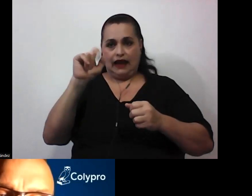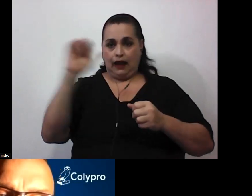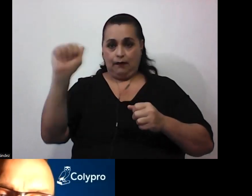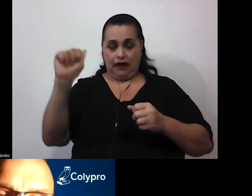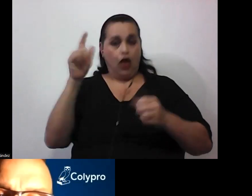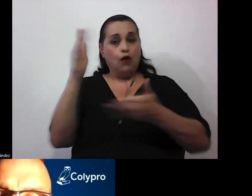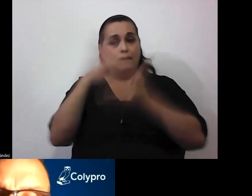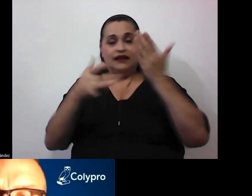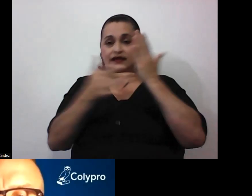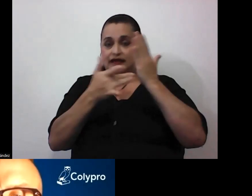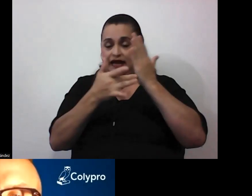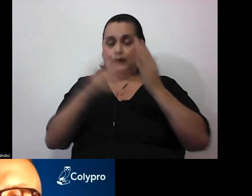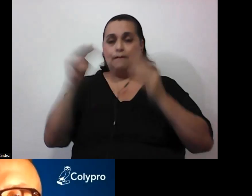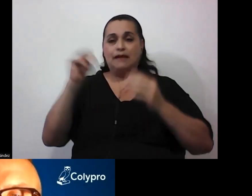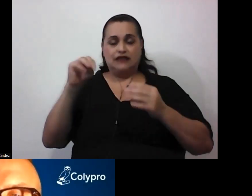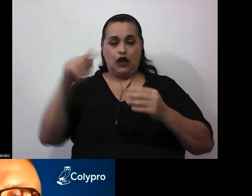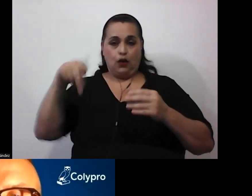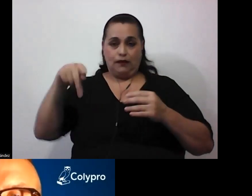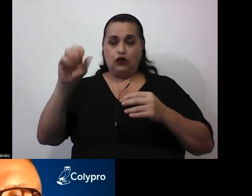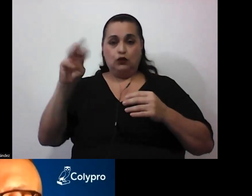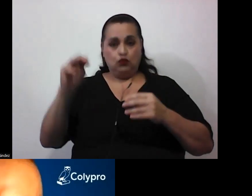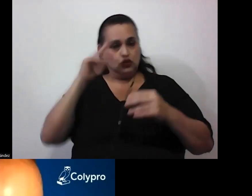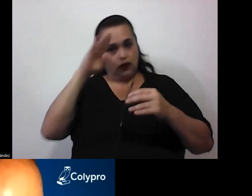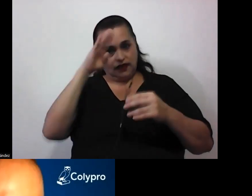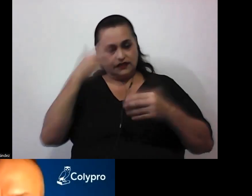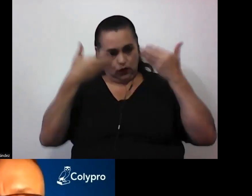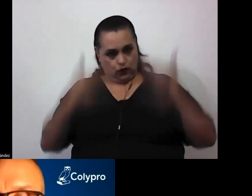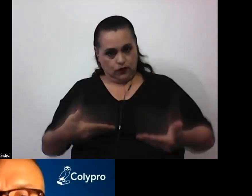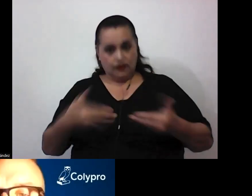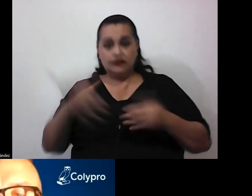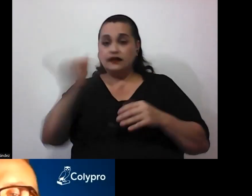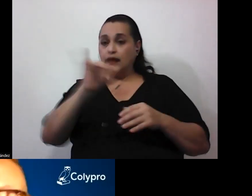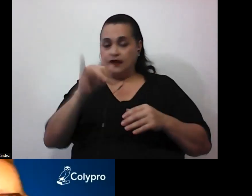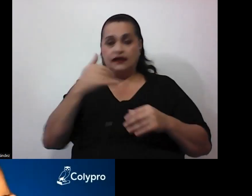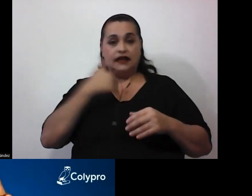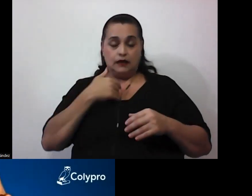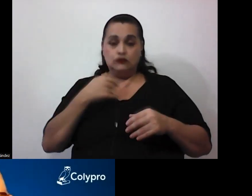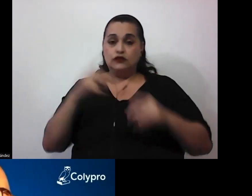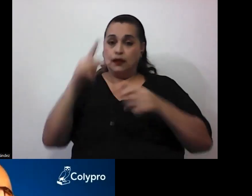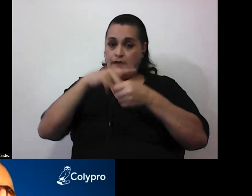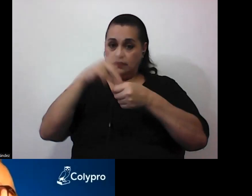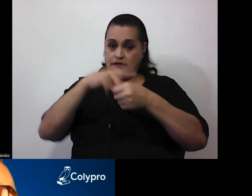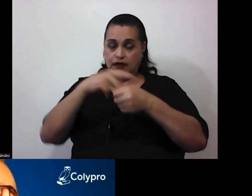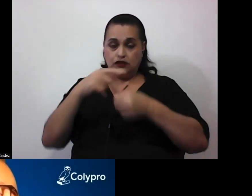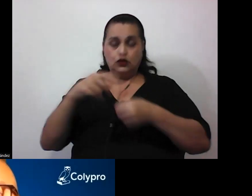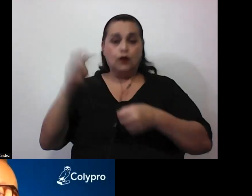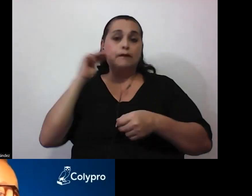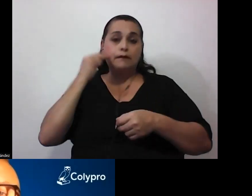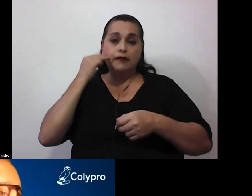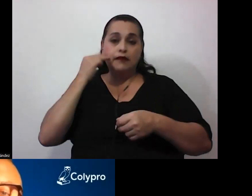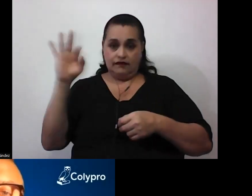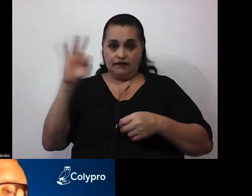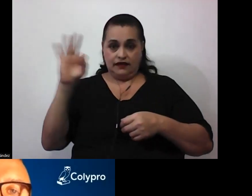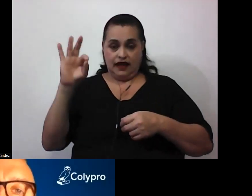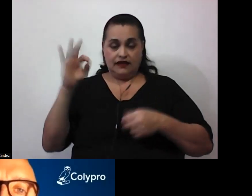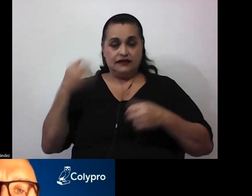Marcelo Prieto Murillo quien les saluda. Además contamos con la participación de Magali Fernández quien